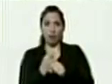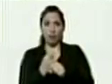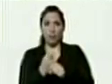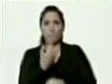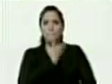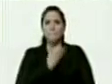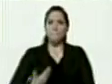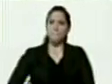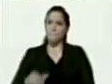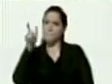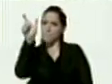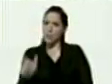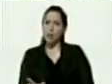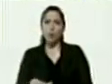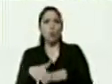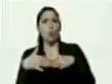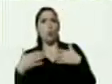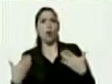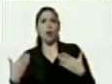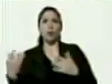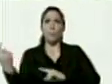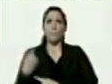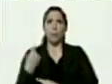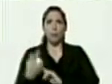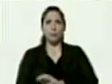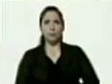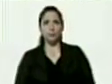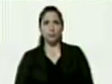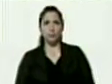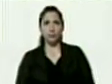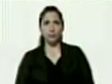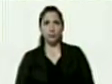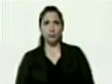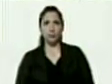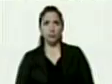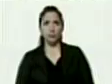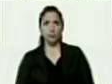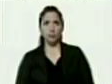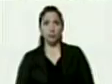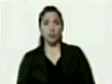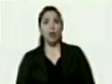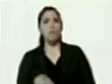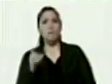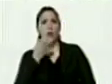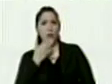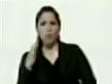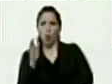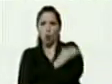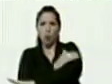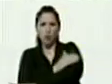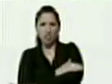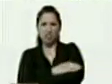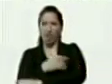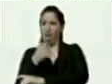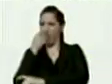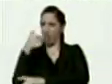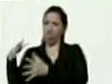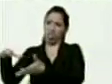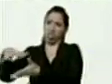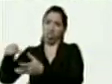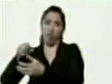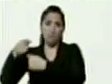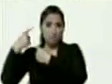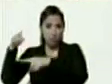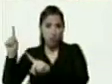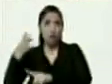cuando muchos andan matándose en cuatro toletes nosotros el partido socialista unido a venezuela